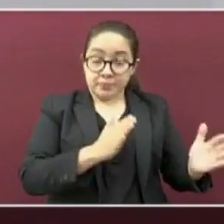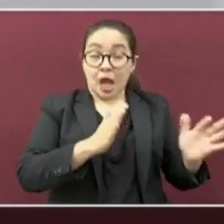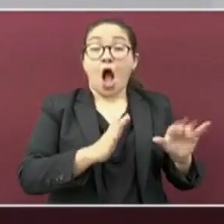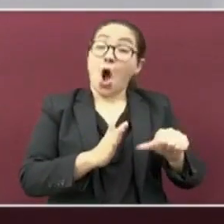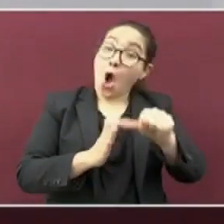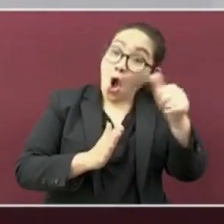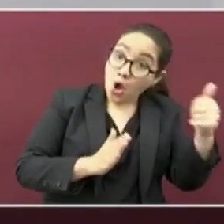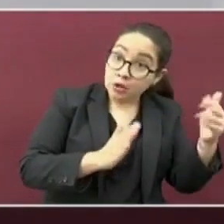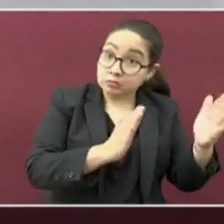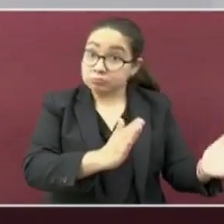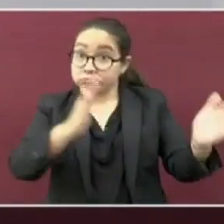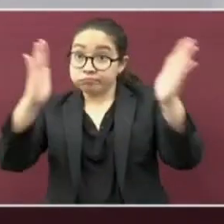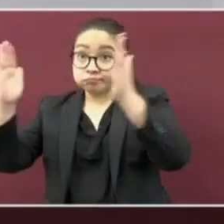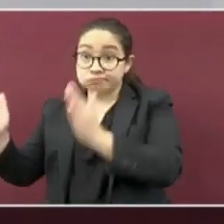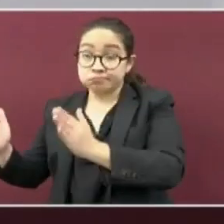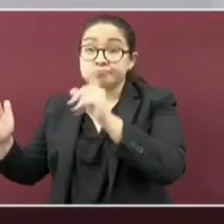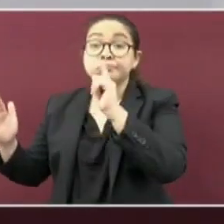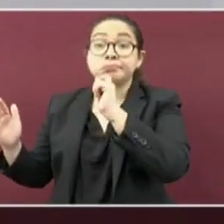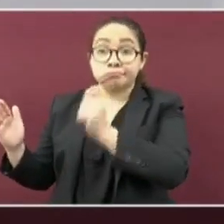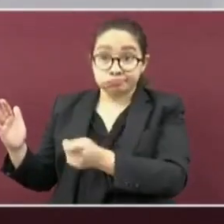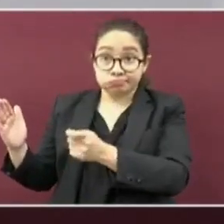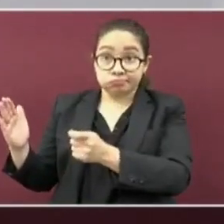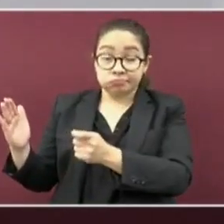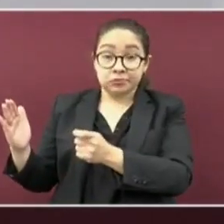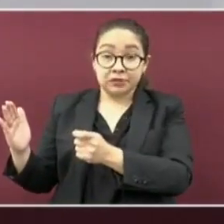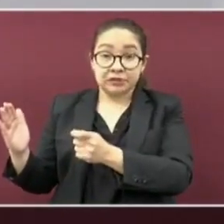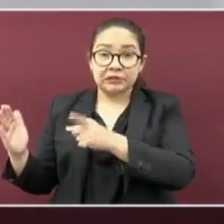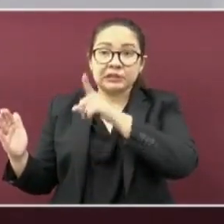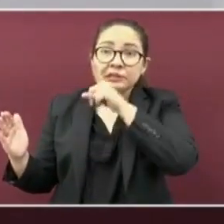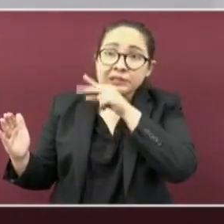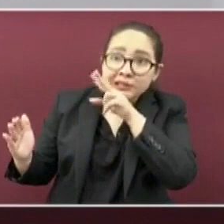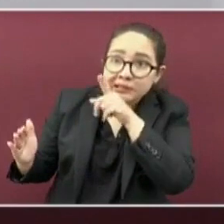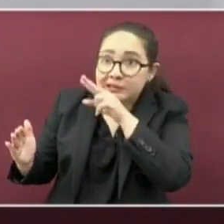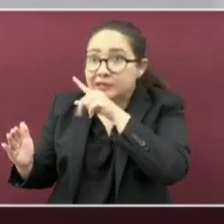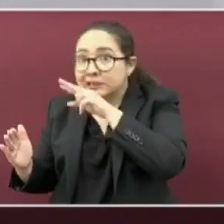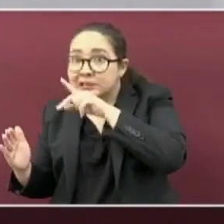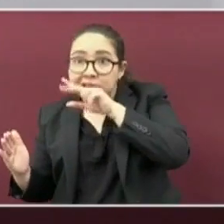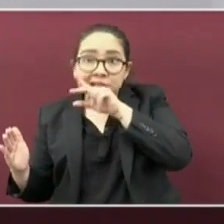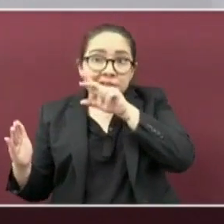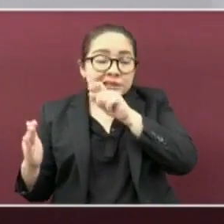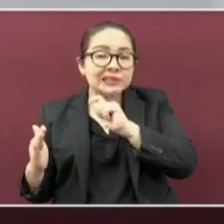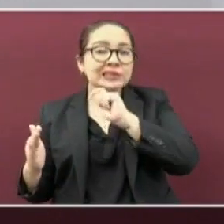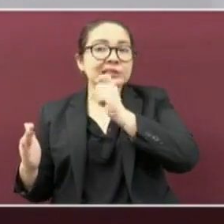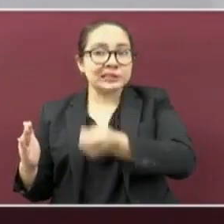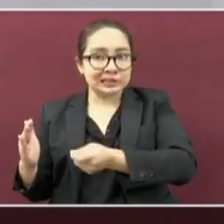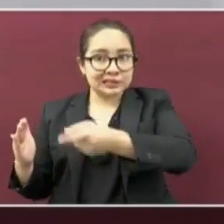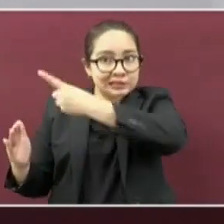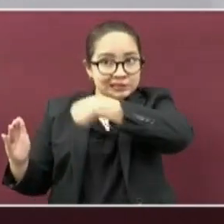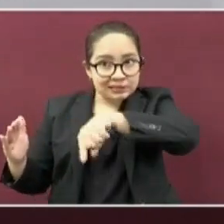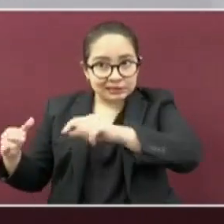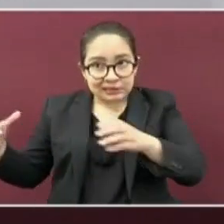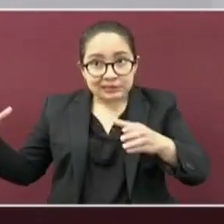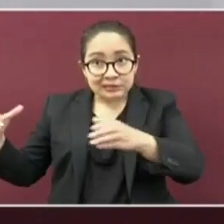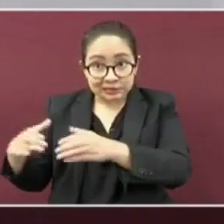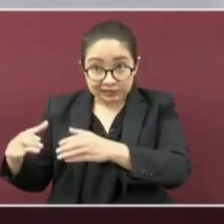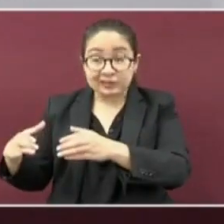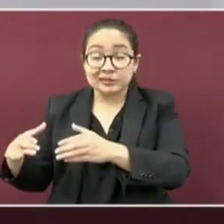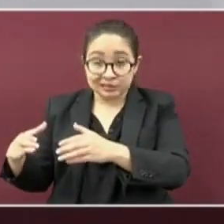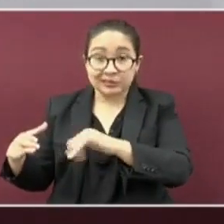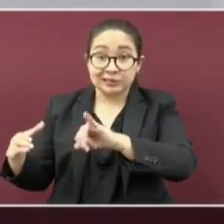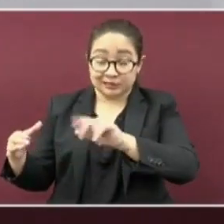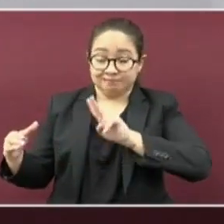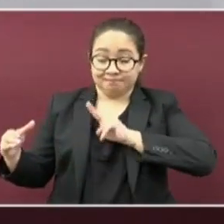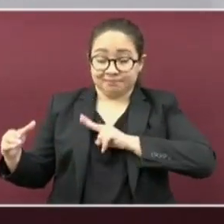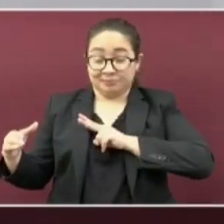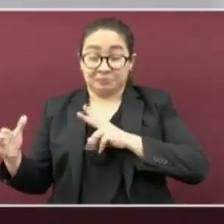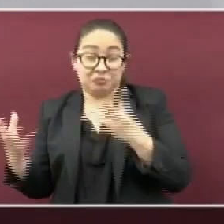clasificación es la de preocupación, que son las que tienen mayor transmisibilidad